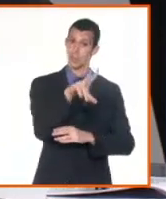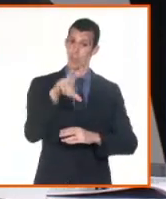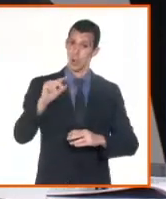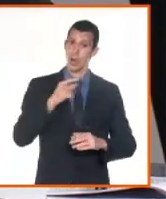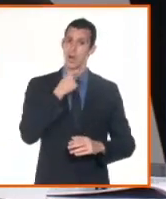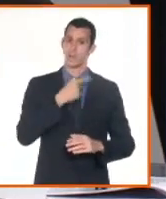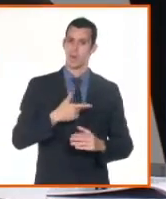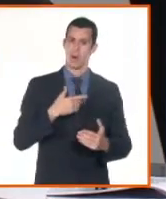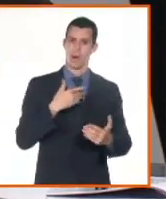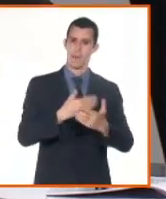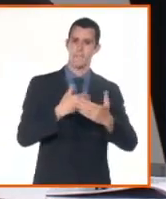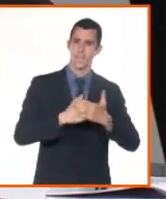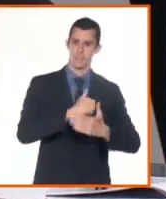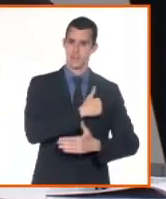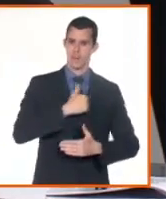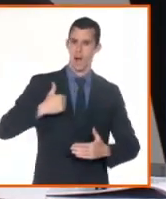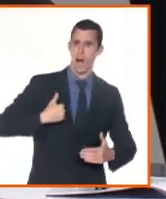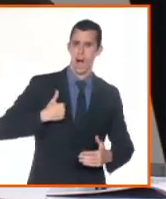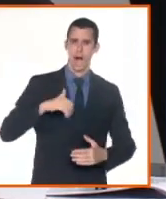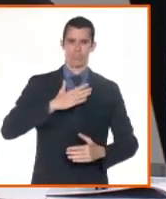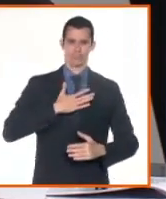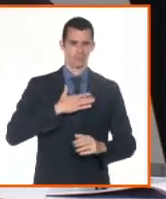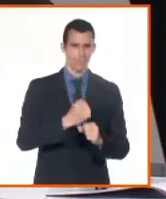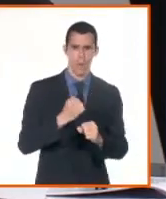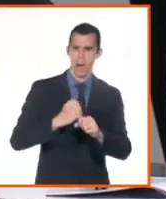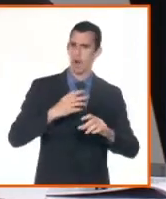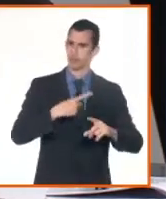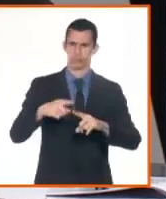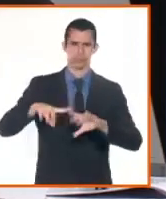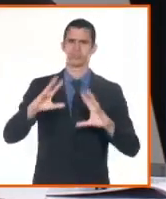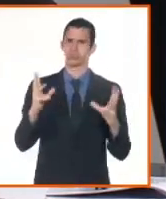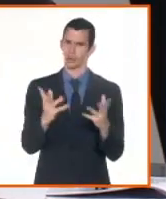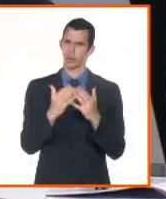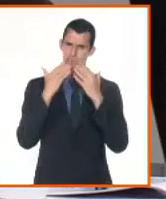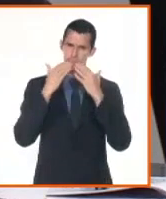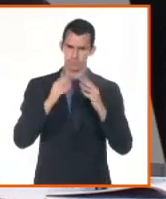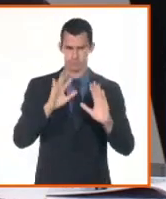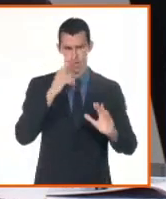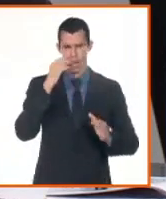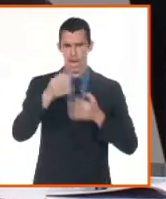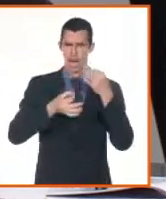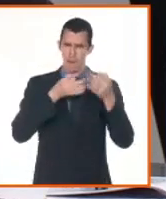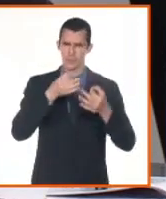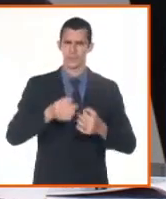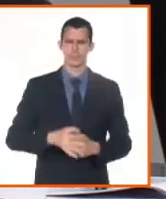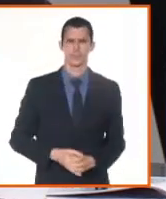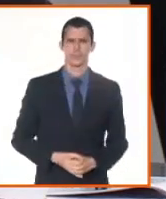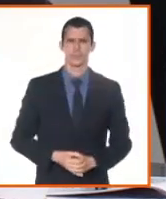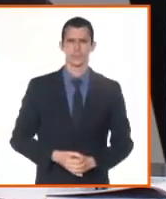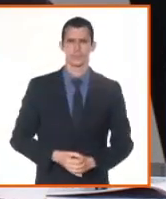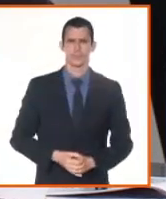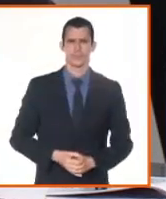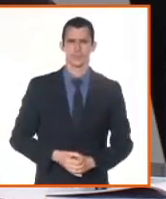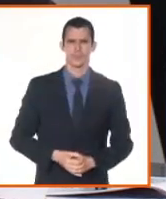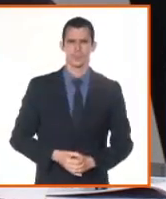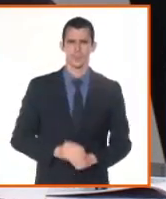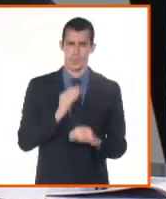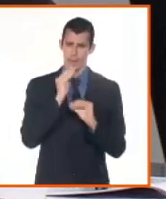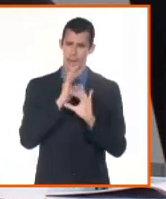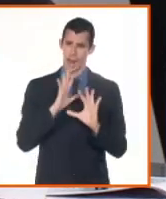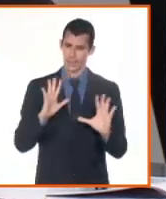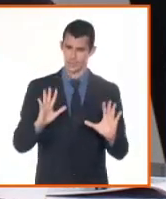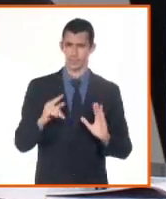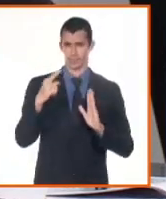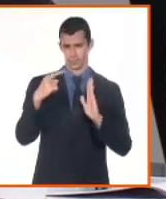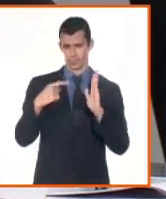mercantil, a partir de la inscripción de los sujetos que hoy acceden al registro, que no es la totalidad, y